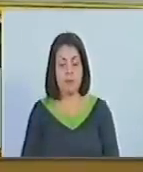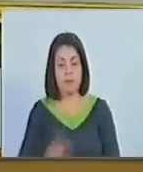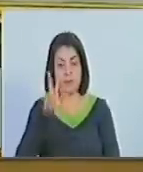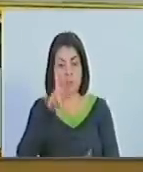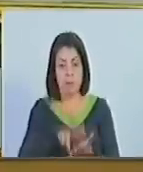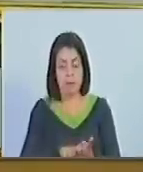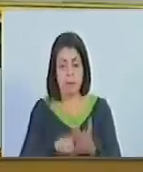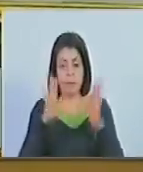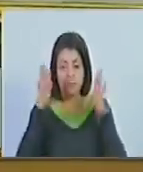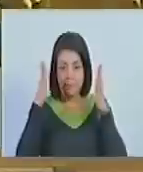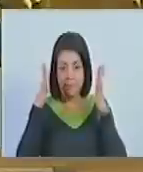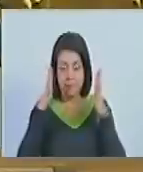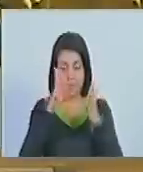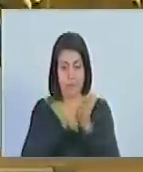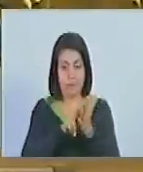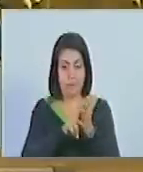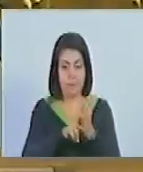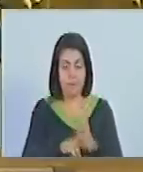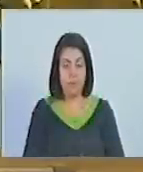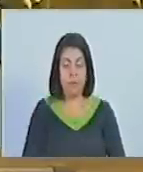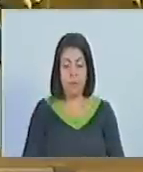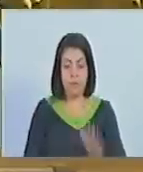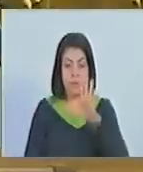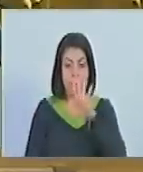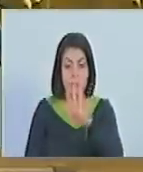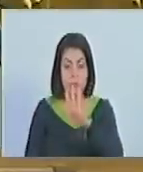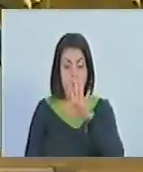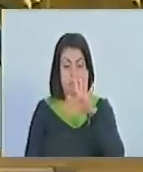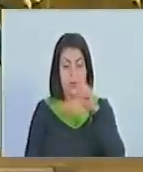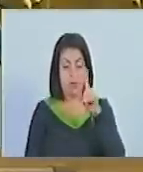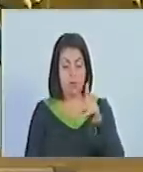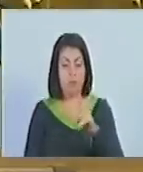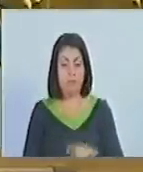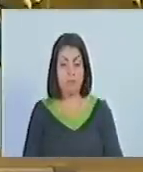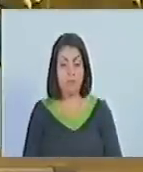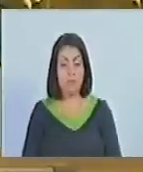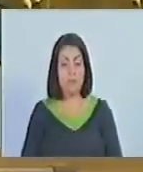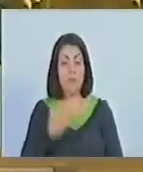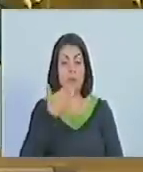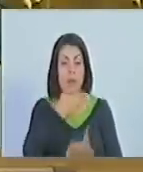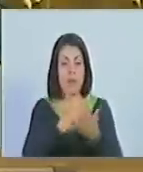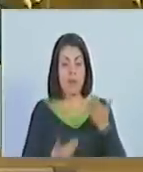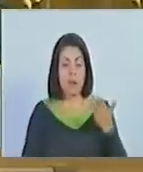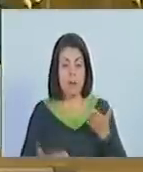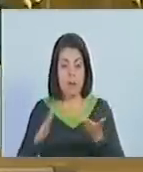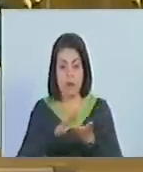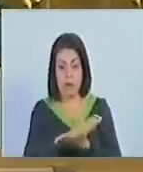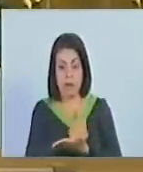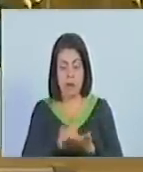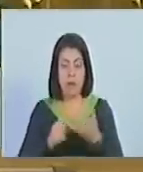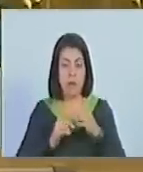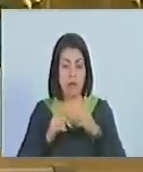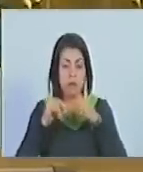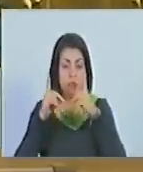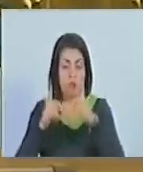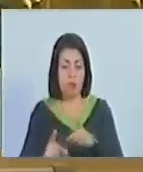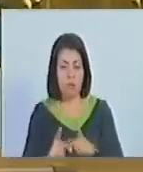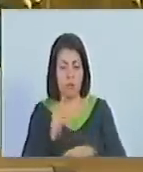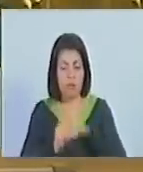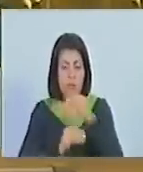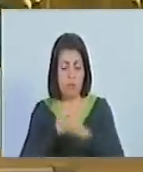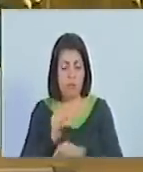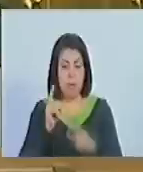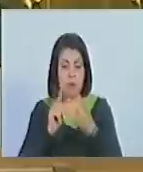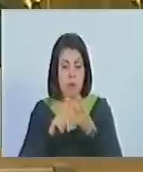Aprobado. Siguiente. Quincuagésimo primero. Se propone suprimir las disposiciones transitorias